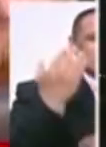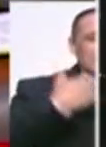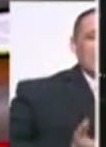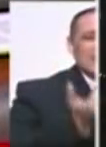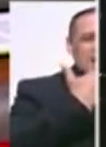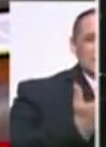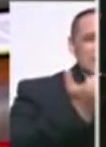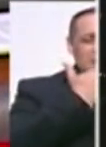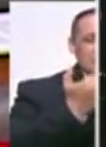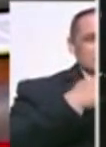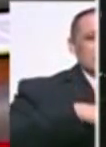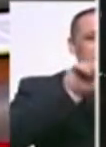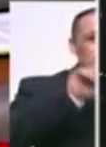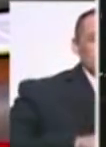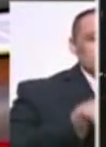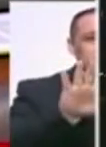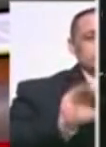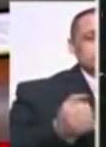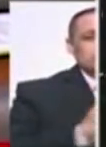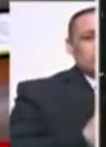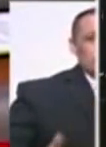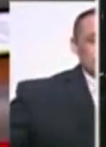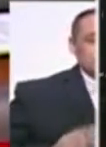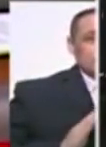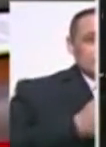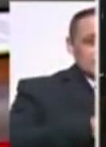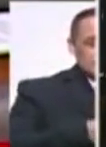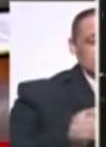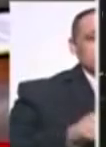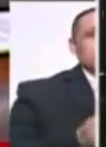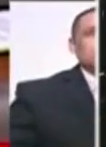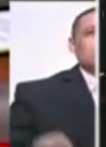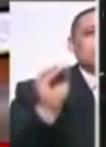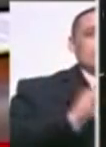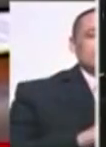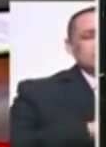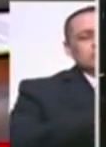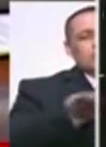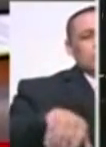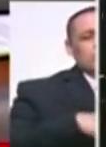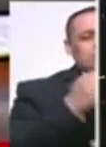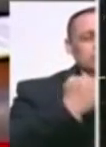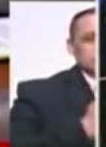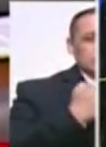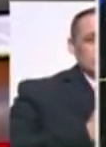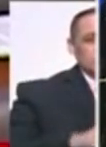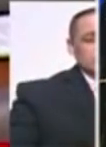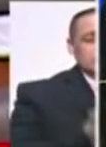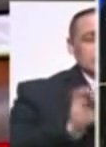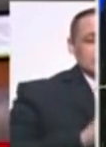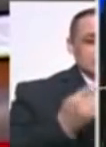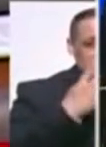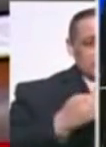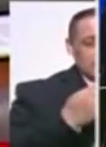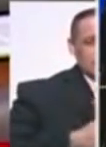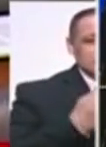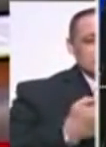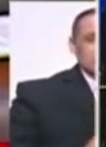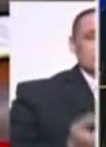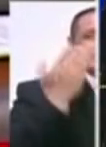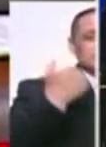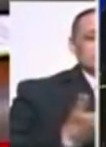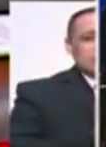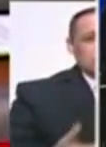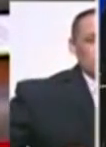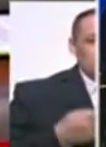atenta contra las libertades, los derechos civiles, y Montoya lo avala de manera avergonzante. ¿Qué quiere decir? La derecha extrema y la